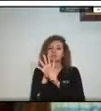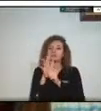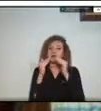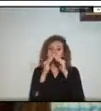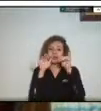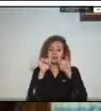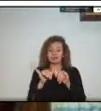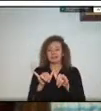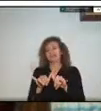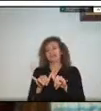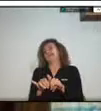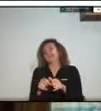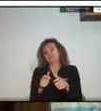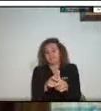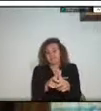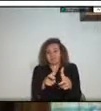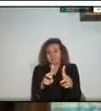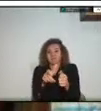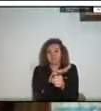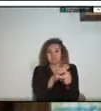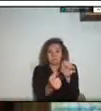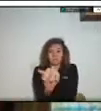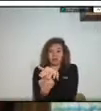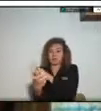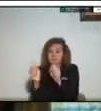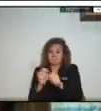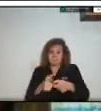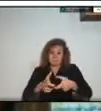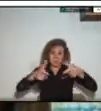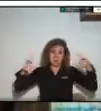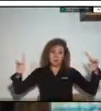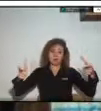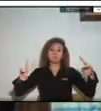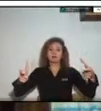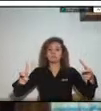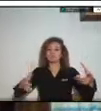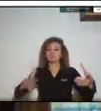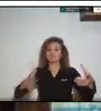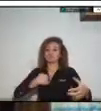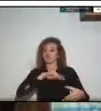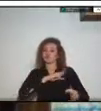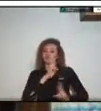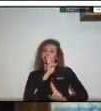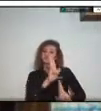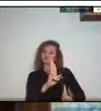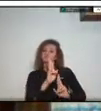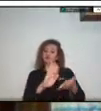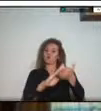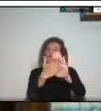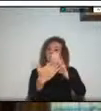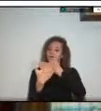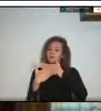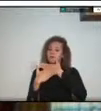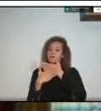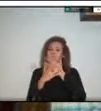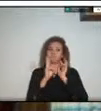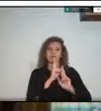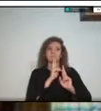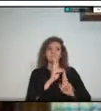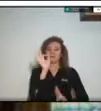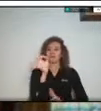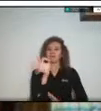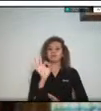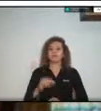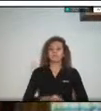circunstancias nuestra corporación siempre ha respondido a los llamados de la comunidad por ende hemos tenido siempre esa